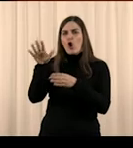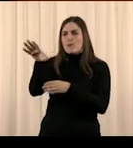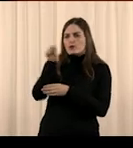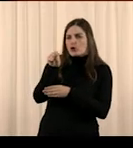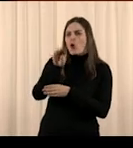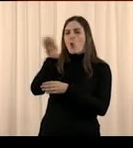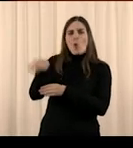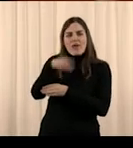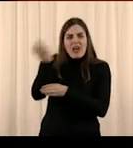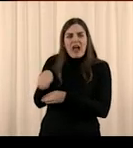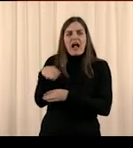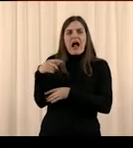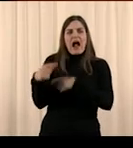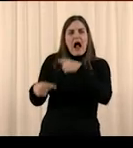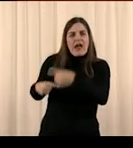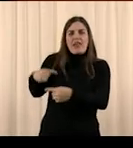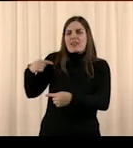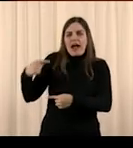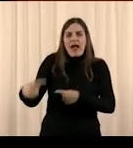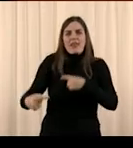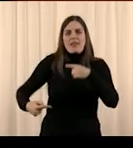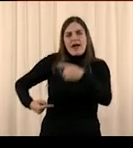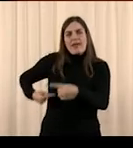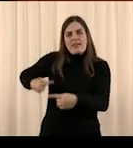todos los días, todos.